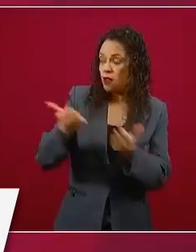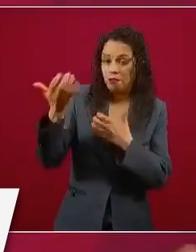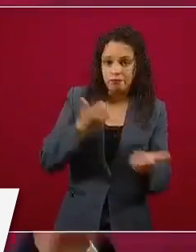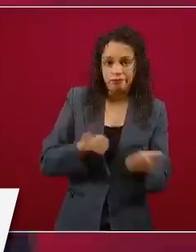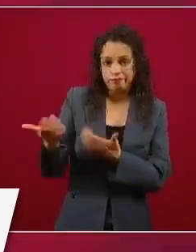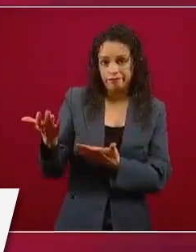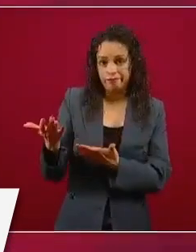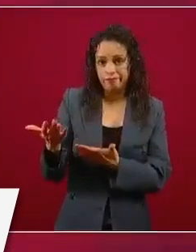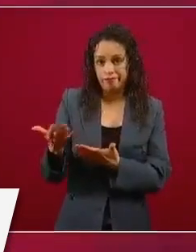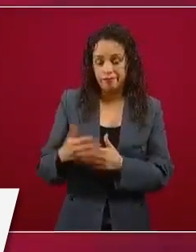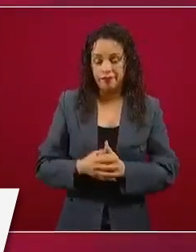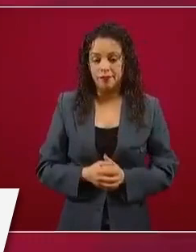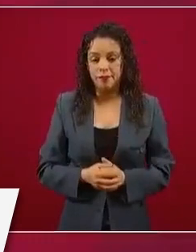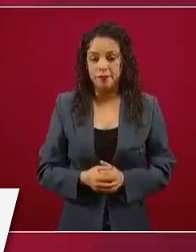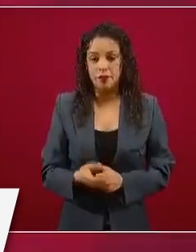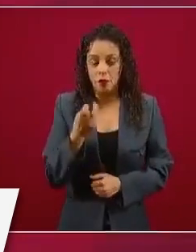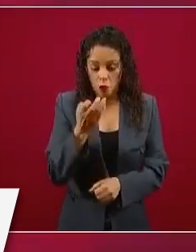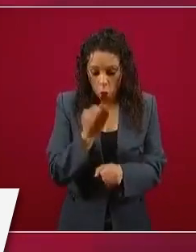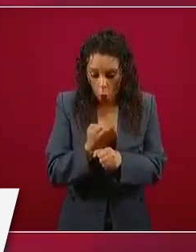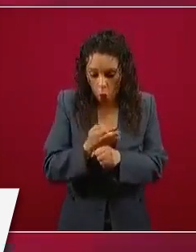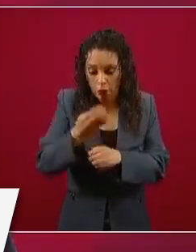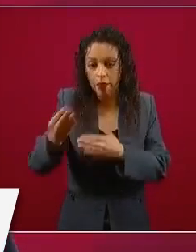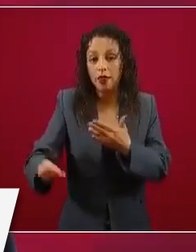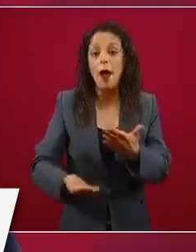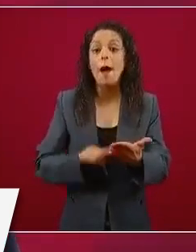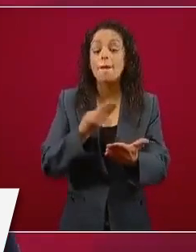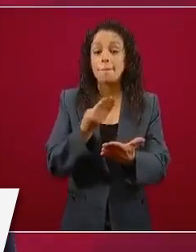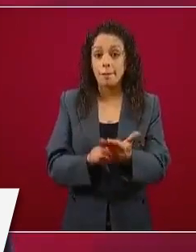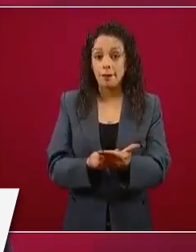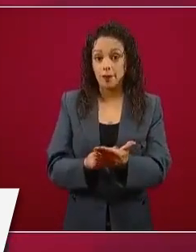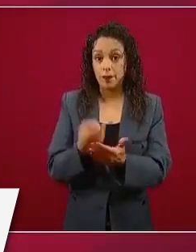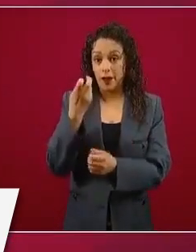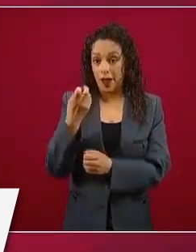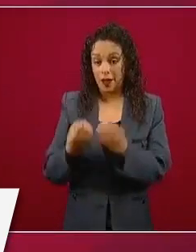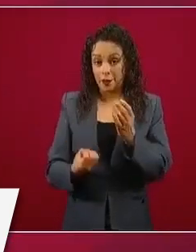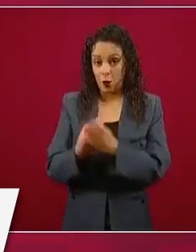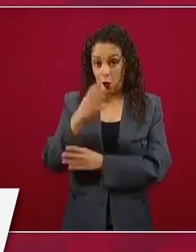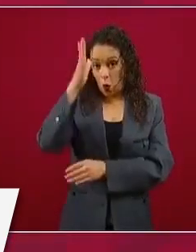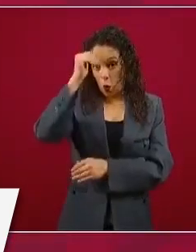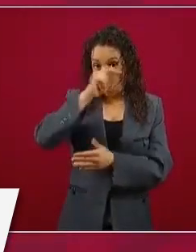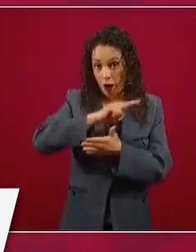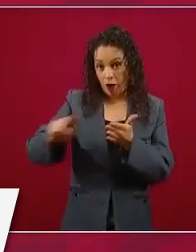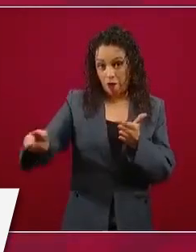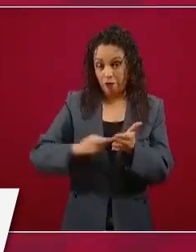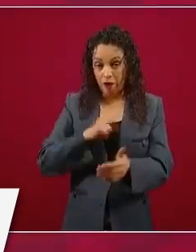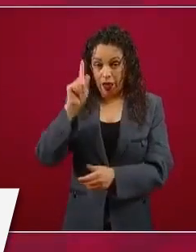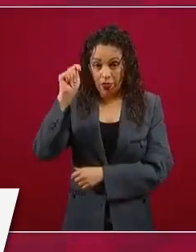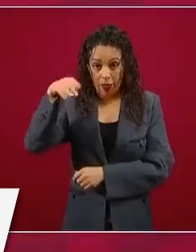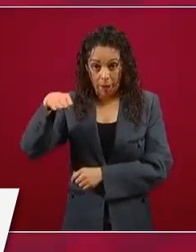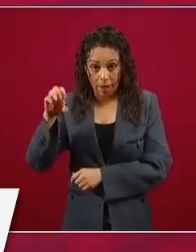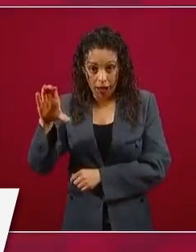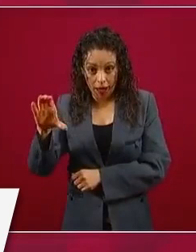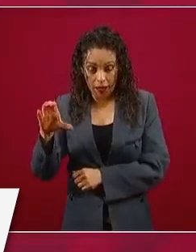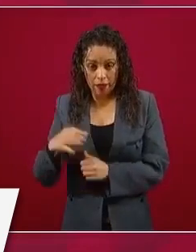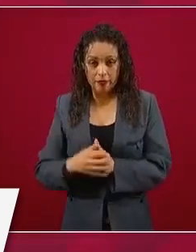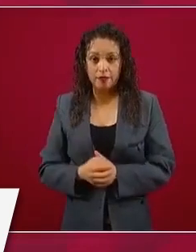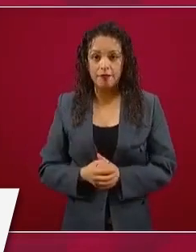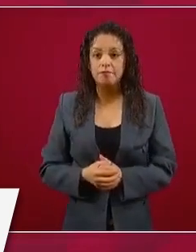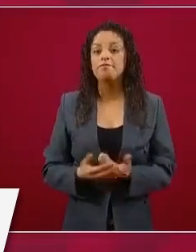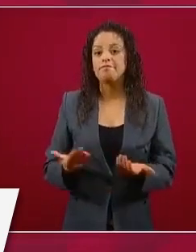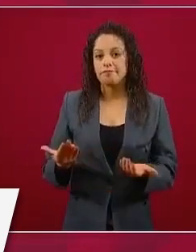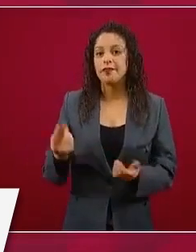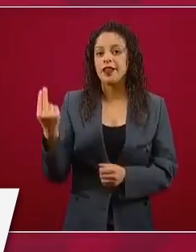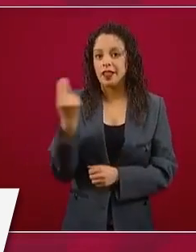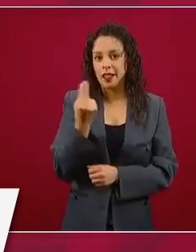Lo que se propone con el nuevo tratado es disminuir ese